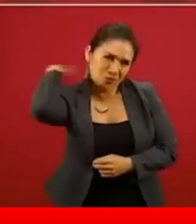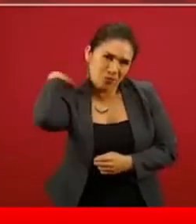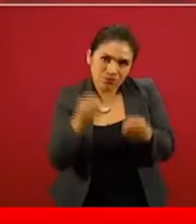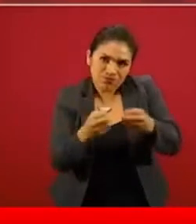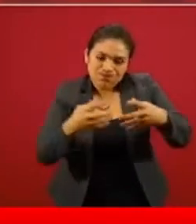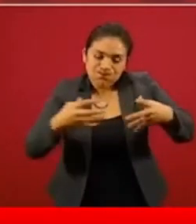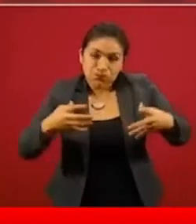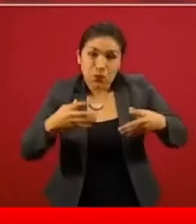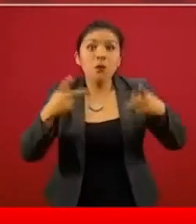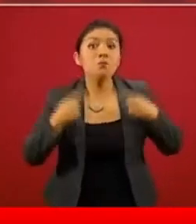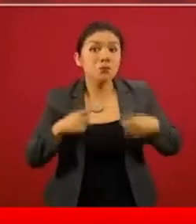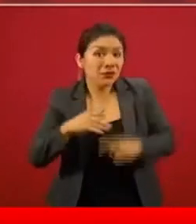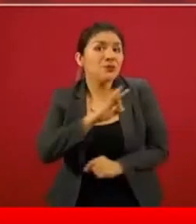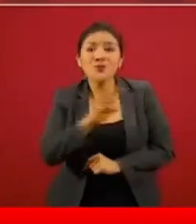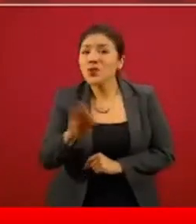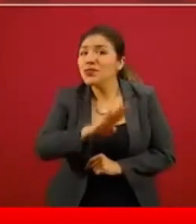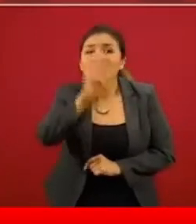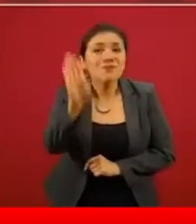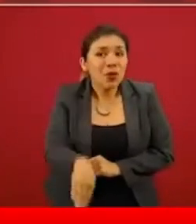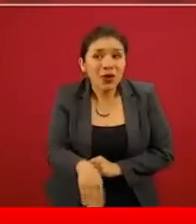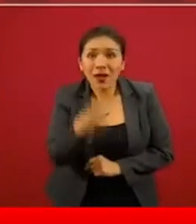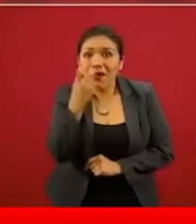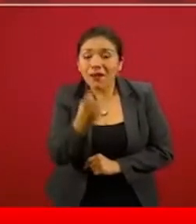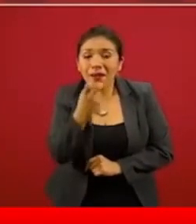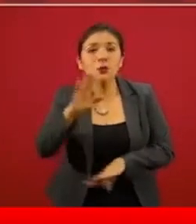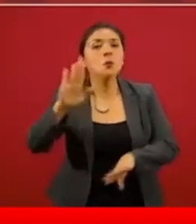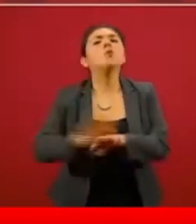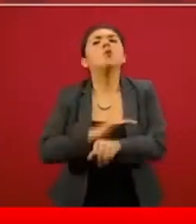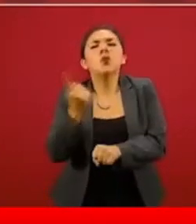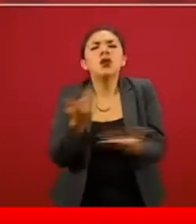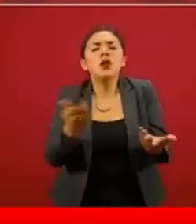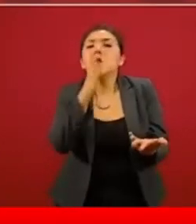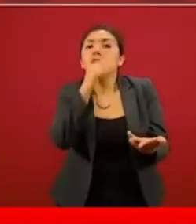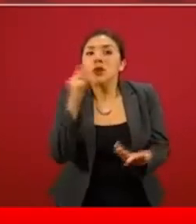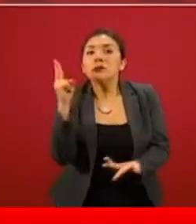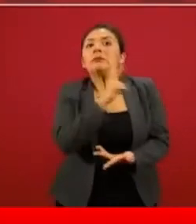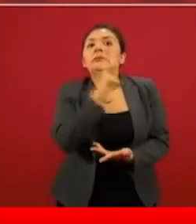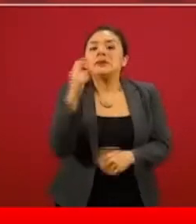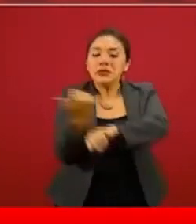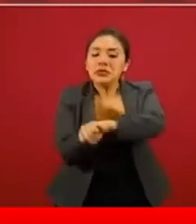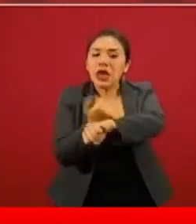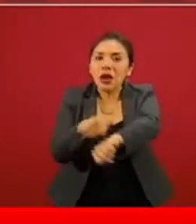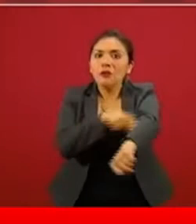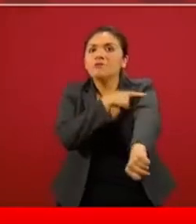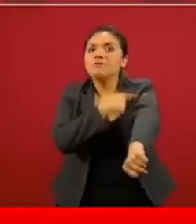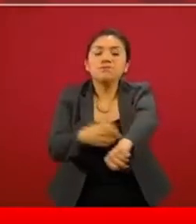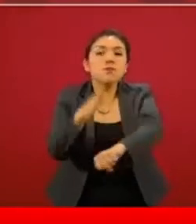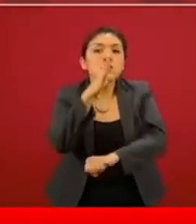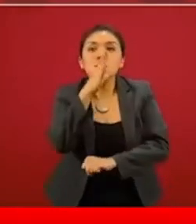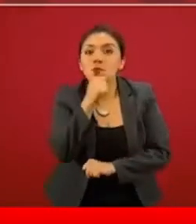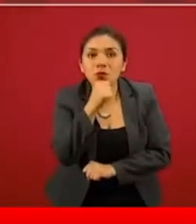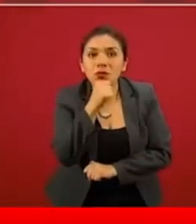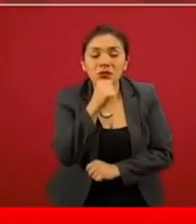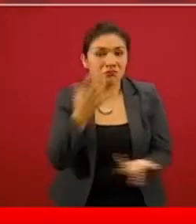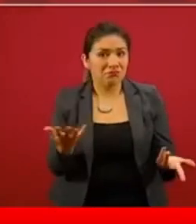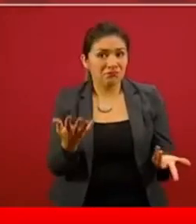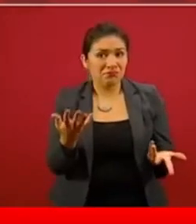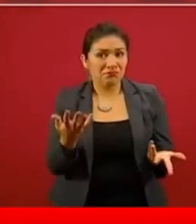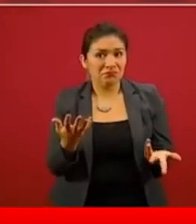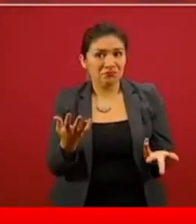las personas pueden perder la vida principalmente porque no pueden oxigenar la sangre. Nadie puede vivir